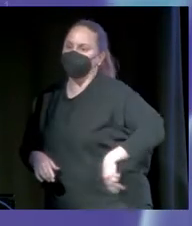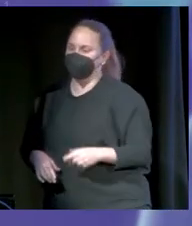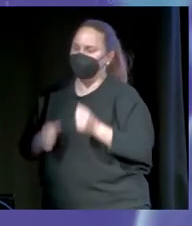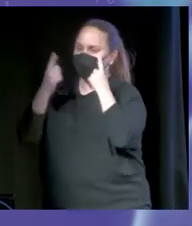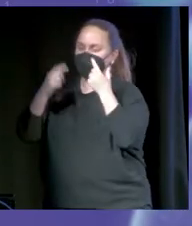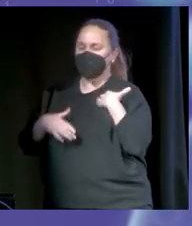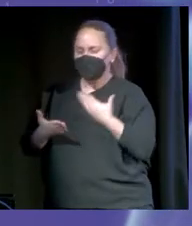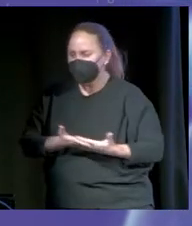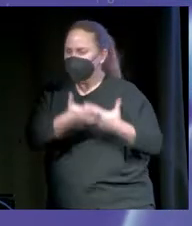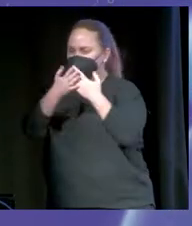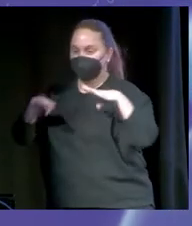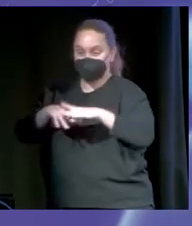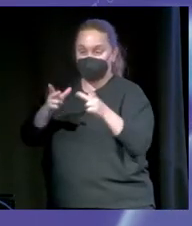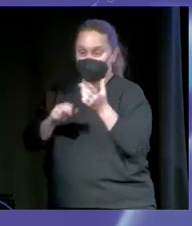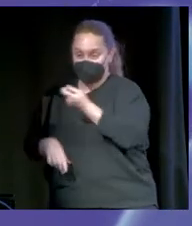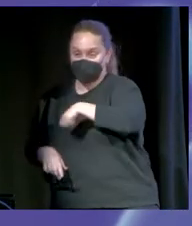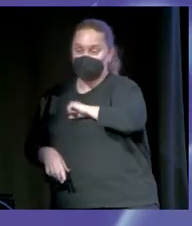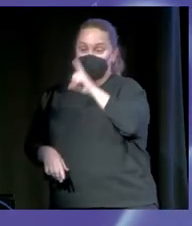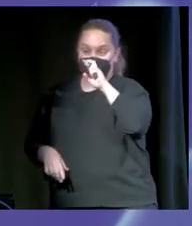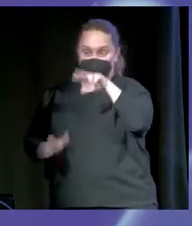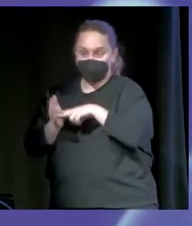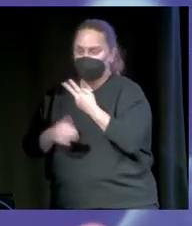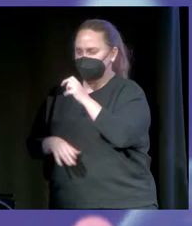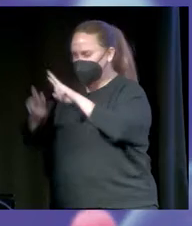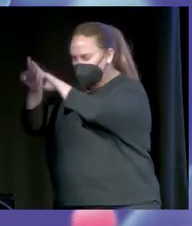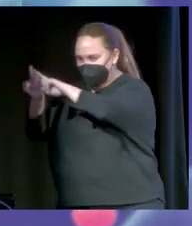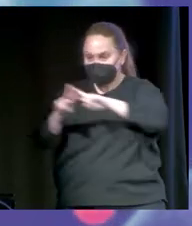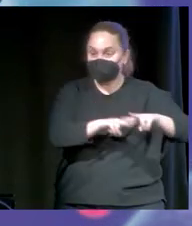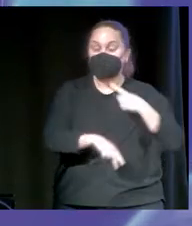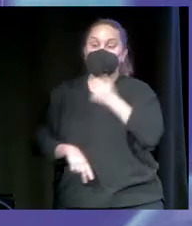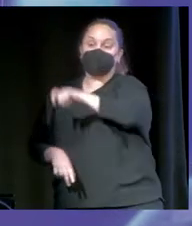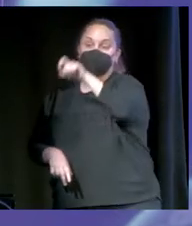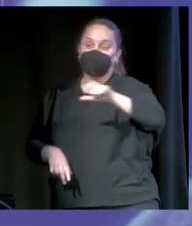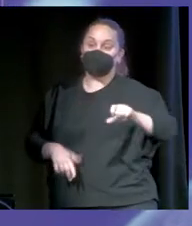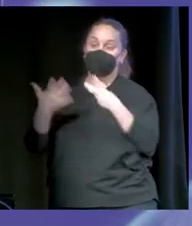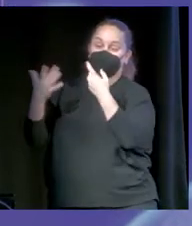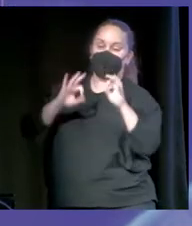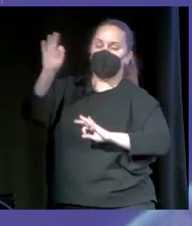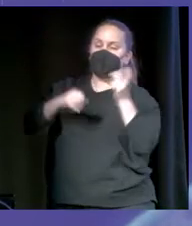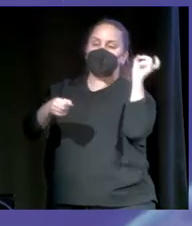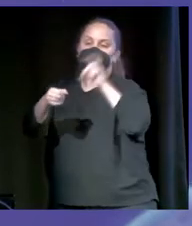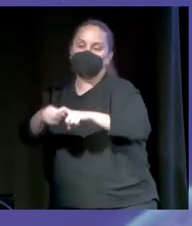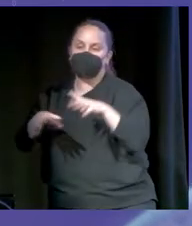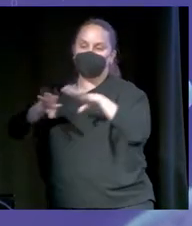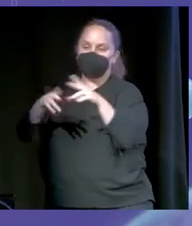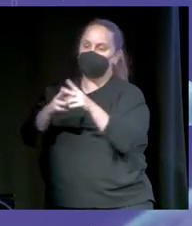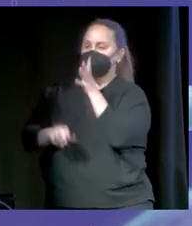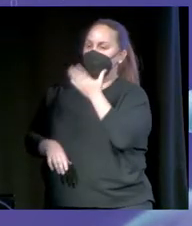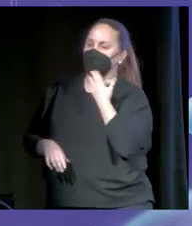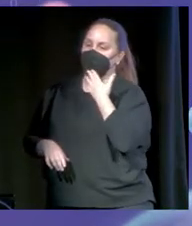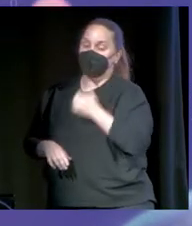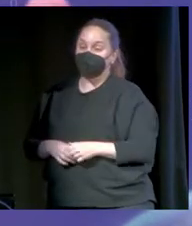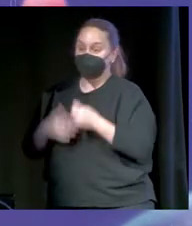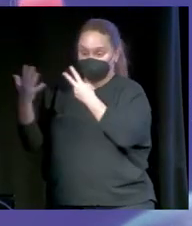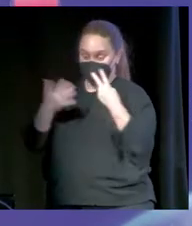un estudio de redes sociales en España en 2020 y dijeron que el 81% de la gente estaba en redes sociales por diversión. El 77%